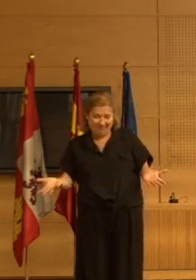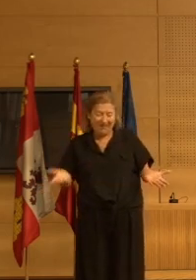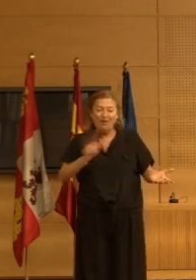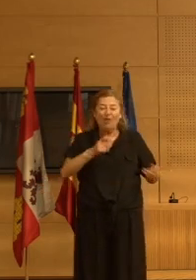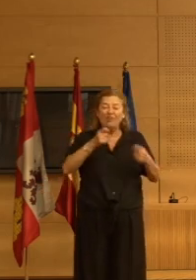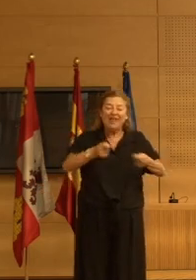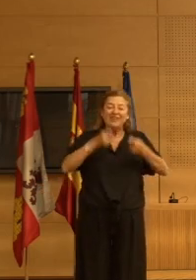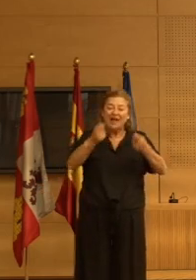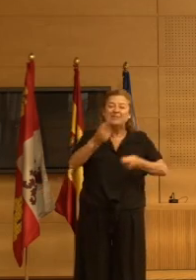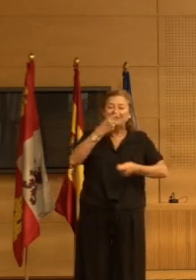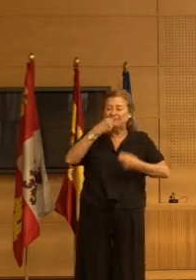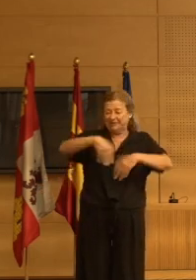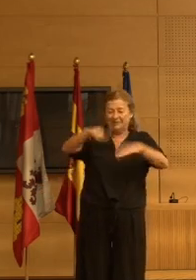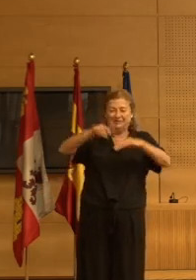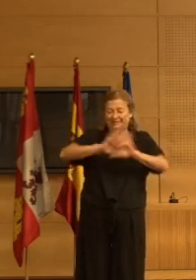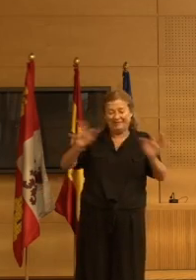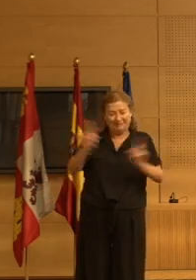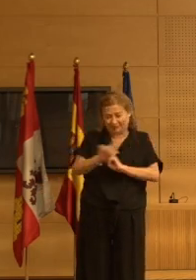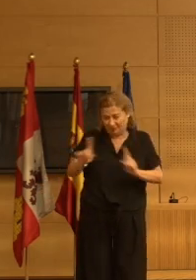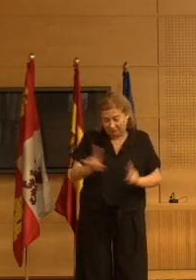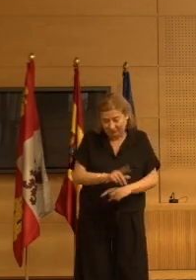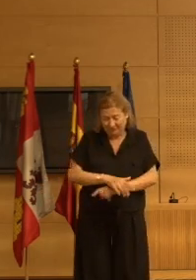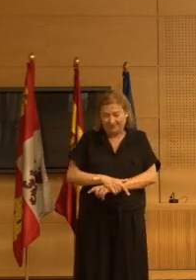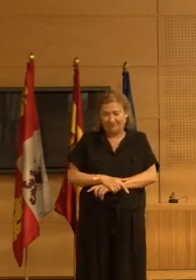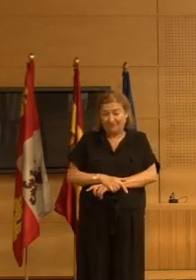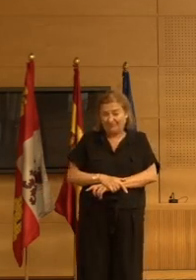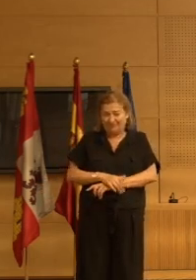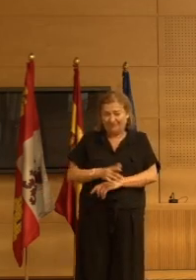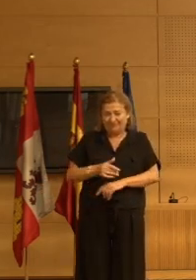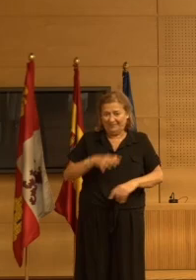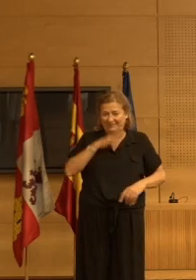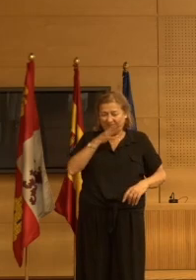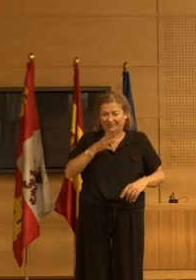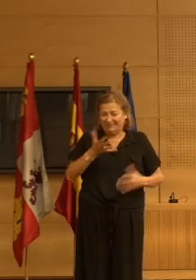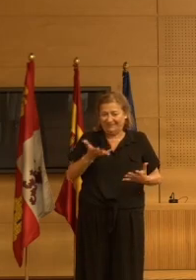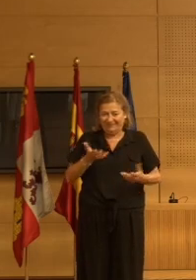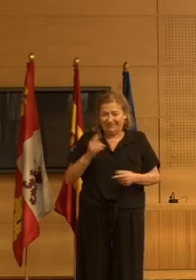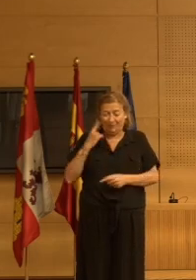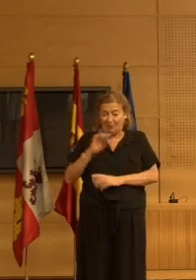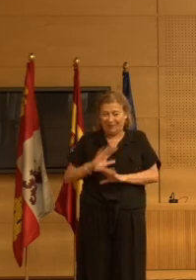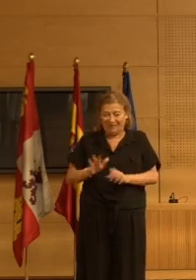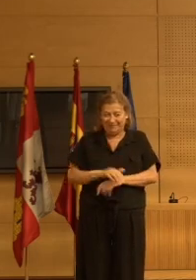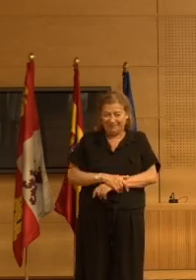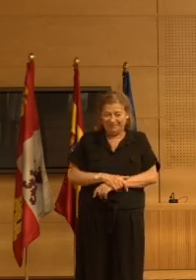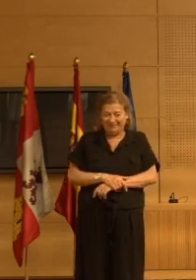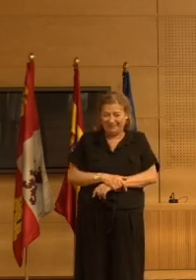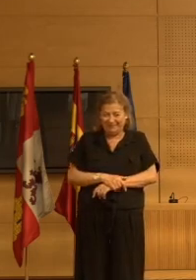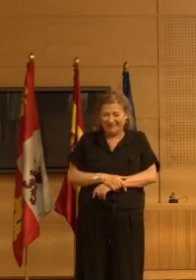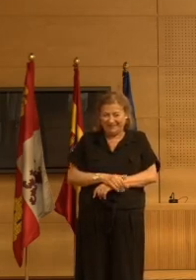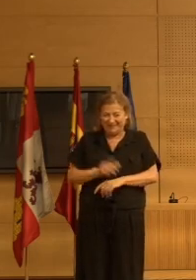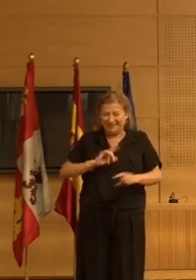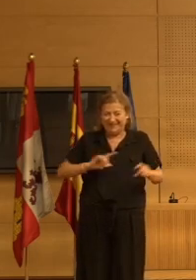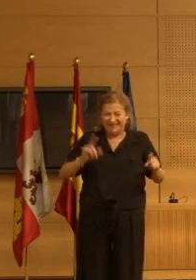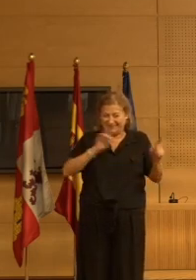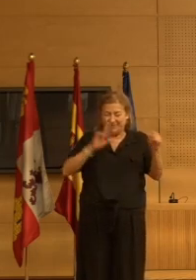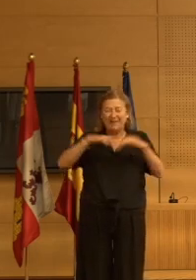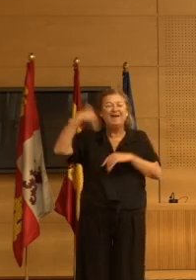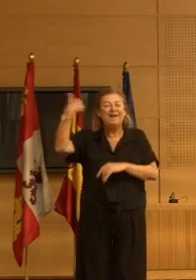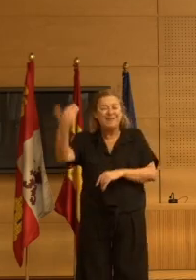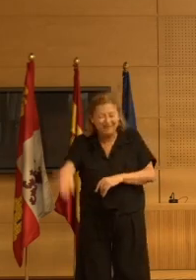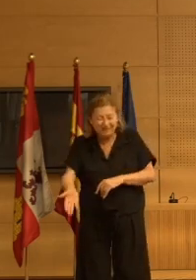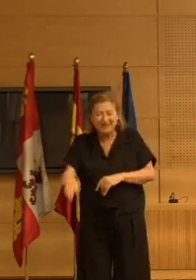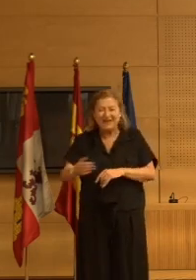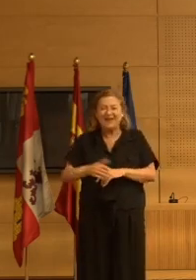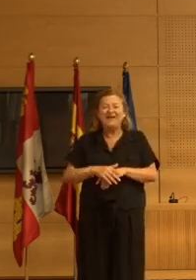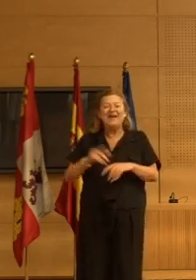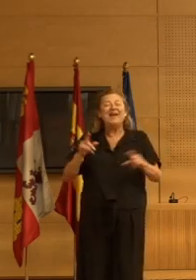farmacológico de los síntomas psicológicos con toda esa demencia es el problema que viene de fuera pero lo vamos a tener que mencionar en las residencias